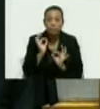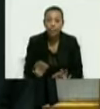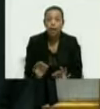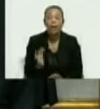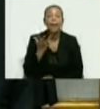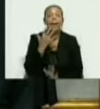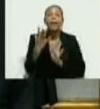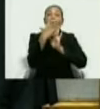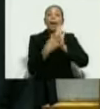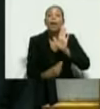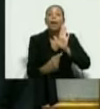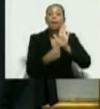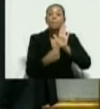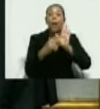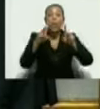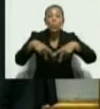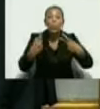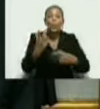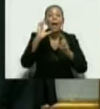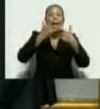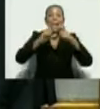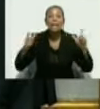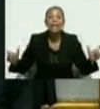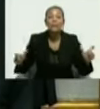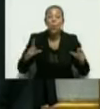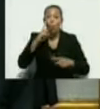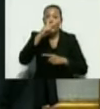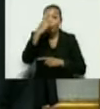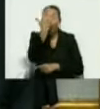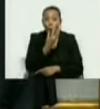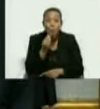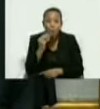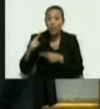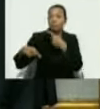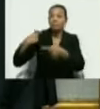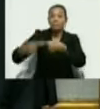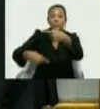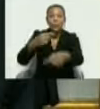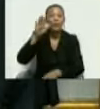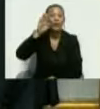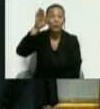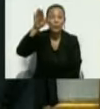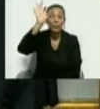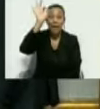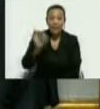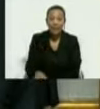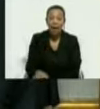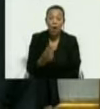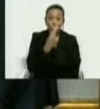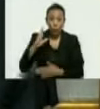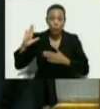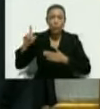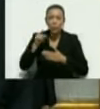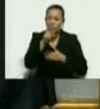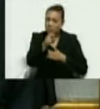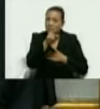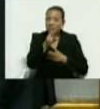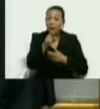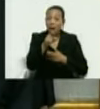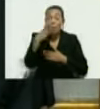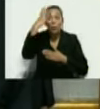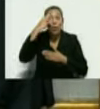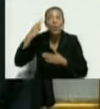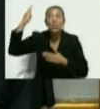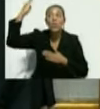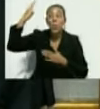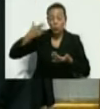Ejemplo de las nuevas generaciones que apuntan hacia el futuro. Jura usted por el Dios de